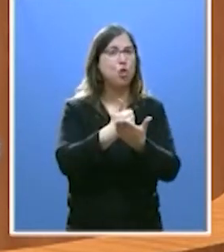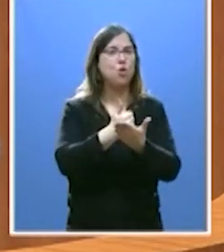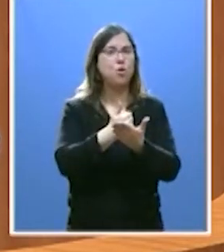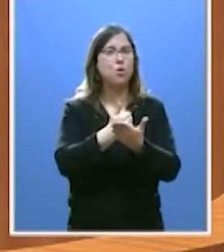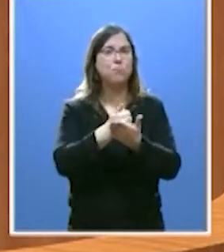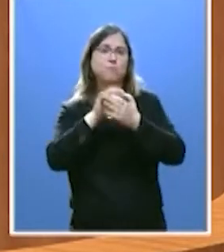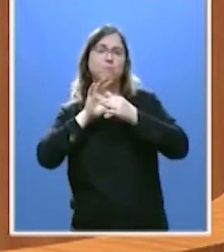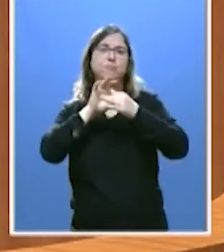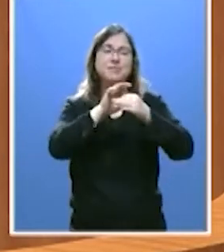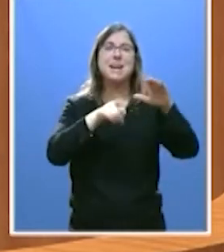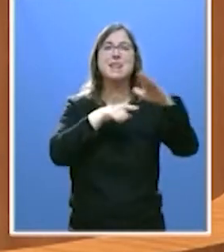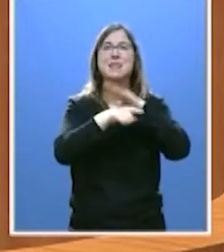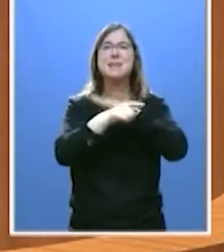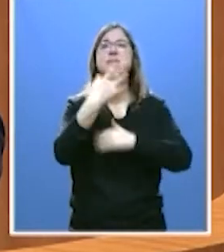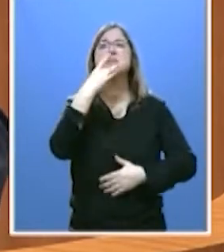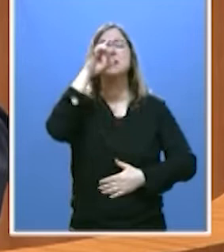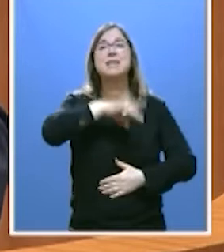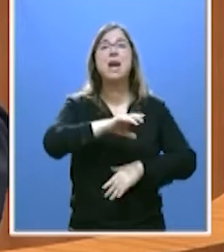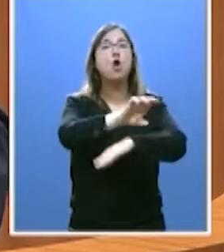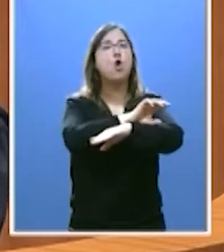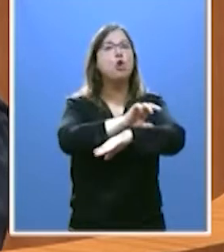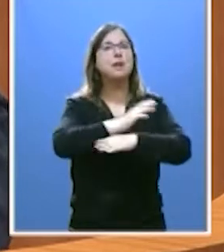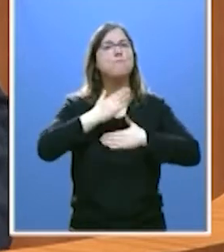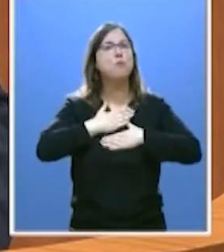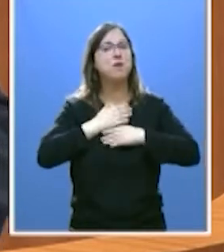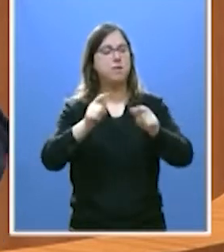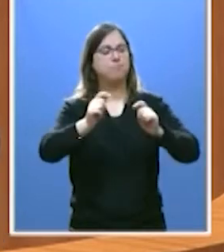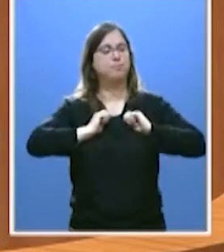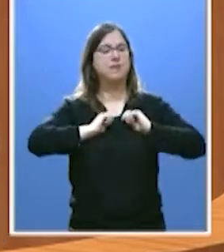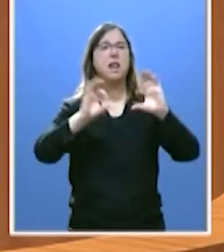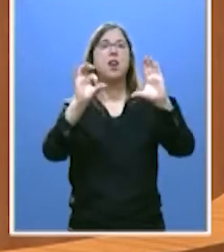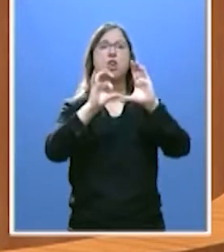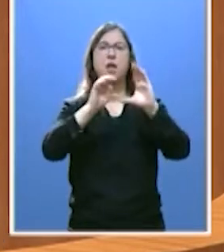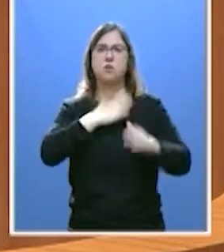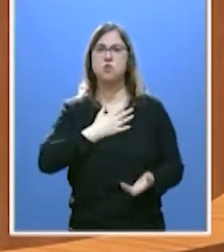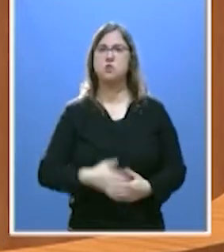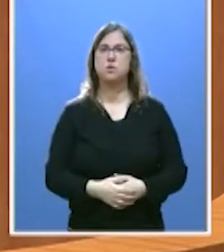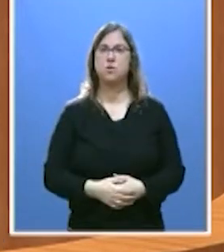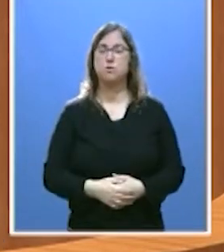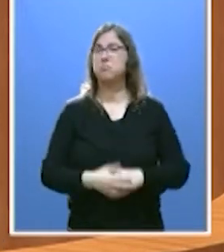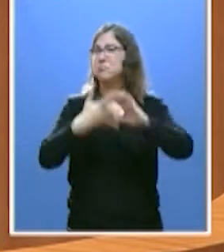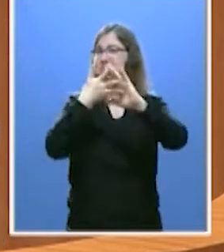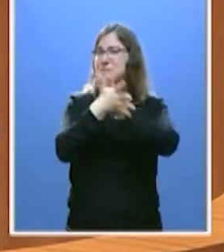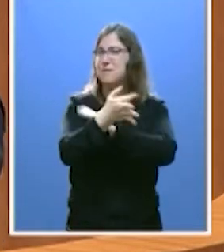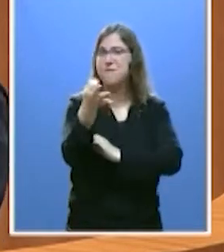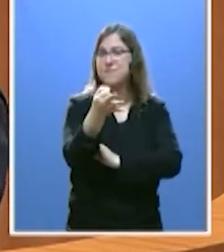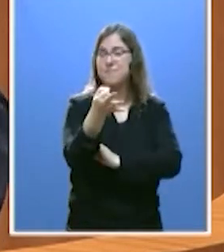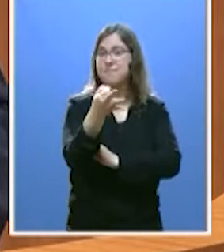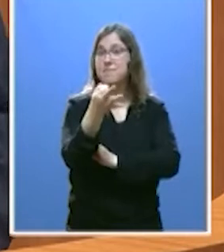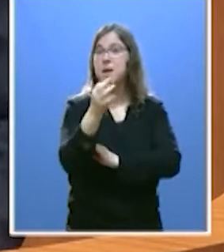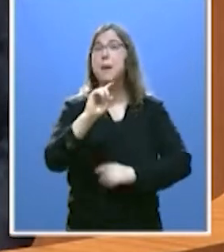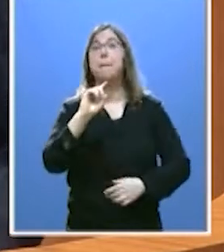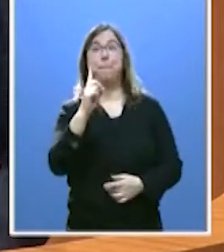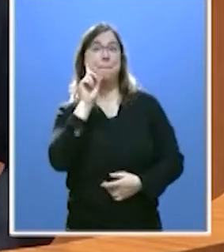gestionadas por unas consejerías designadas por nuestro partido. Por tanto, la primera